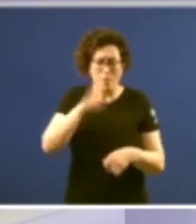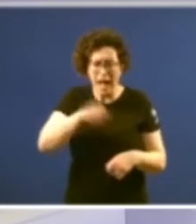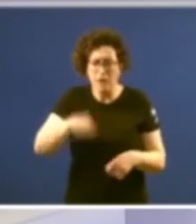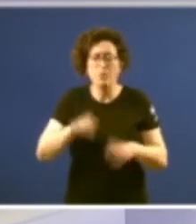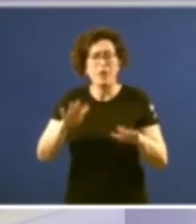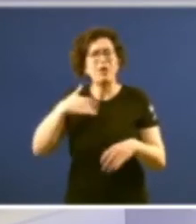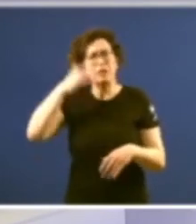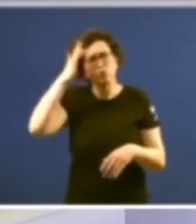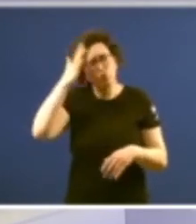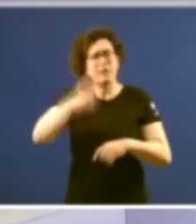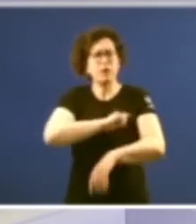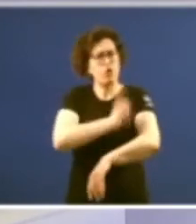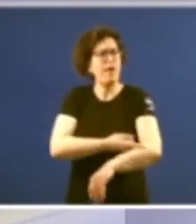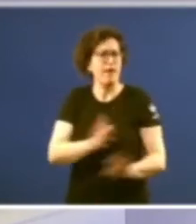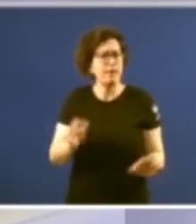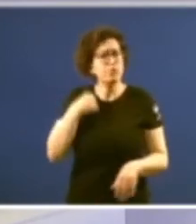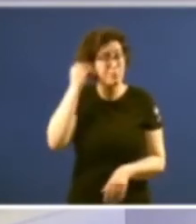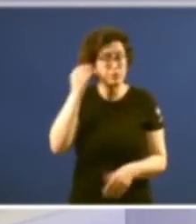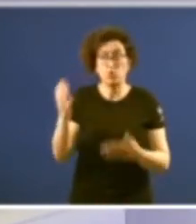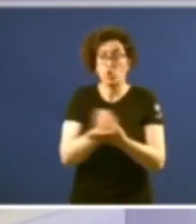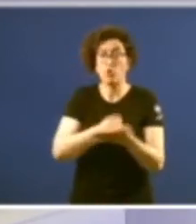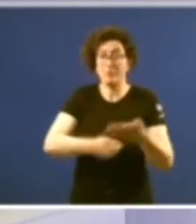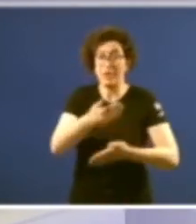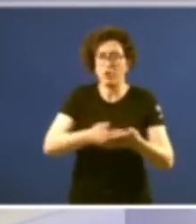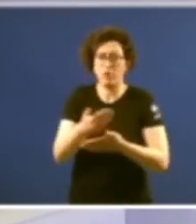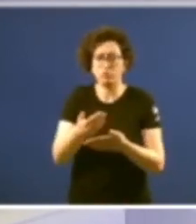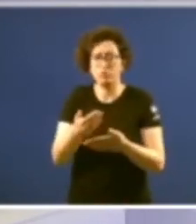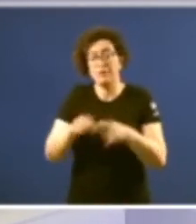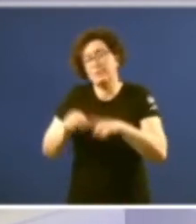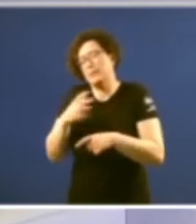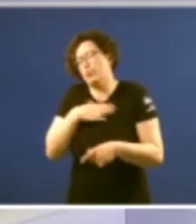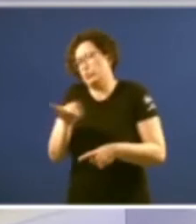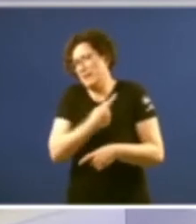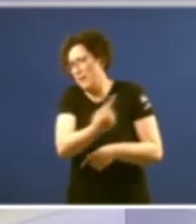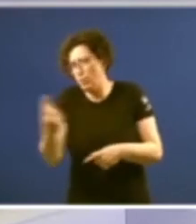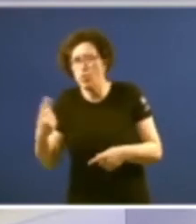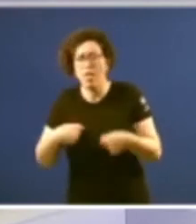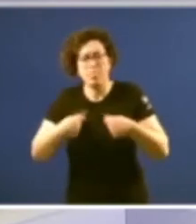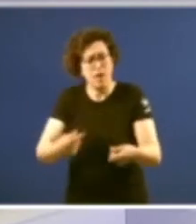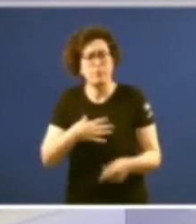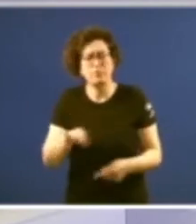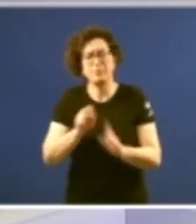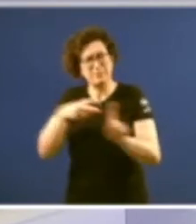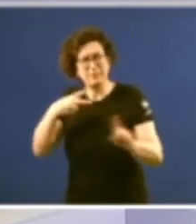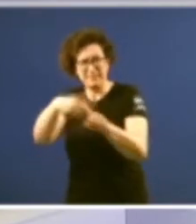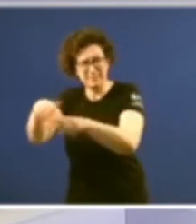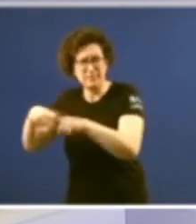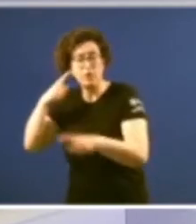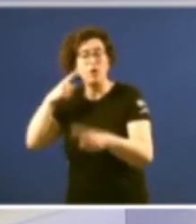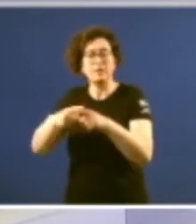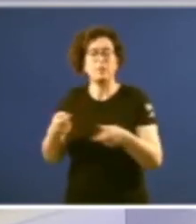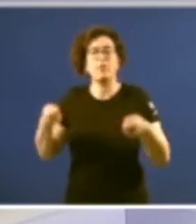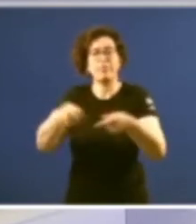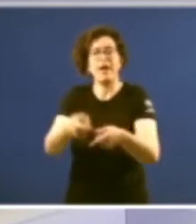ilusión e coraxe penso que todos os periódicos contribuíron na medida das súas posibilidades e desde distintas perspectivas a conformación